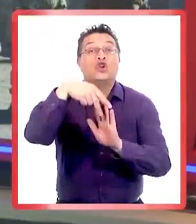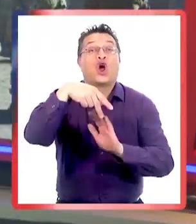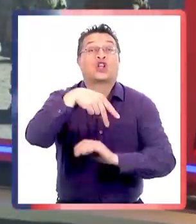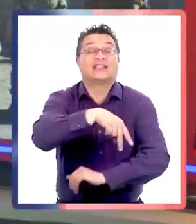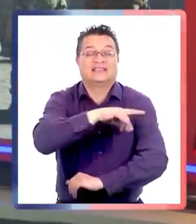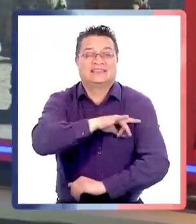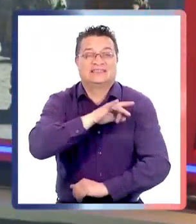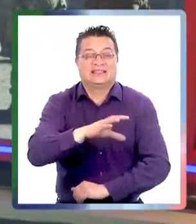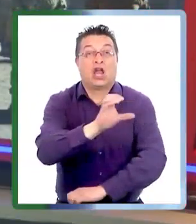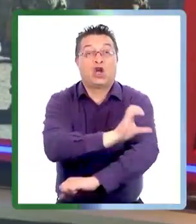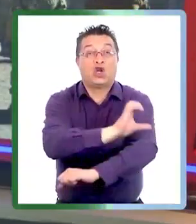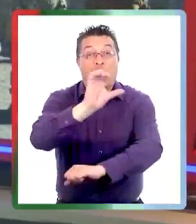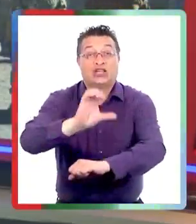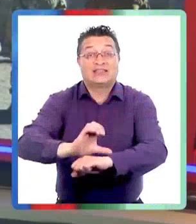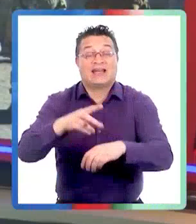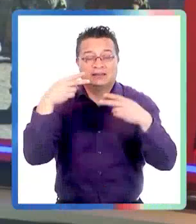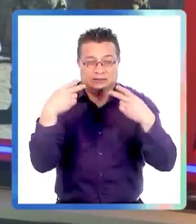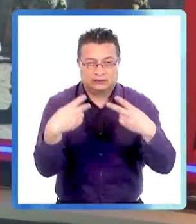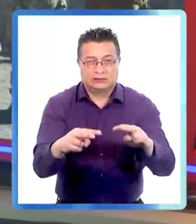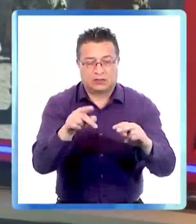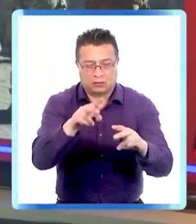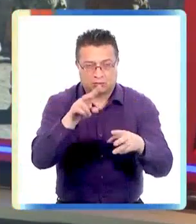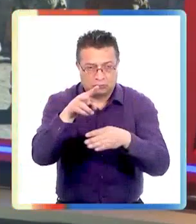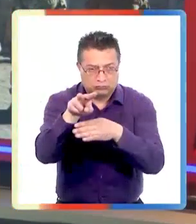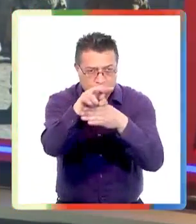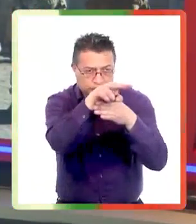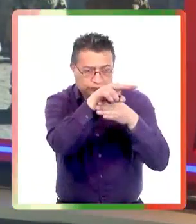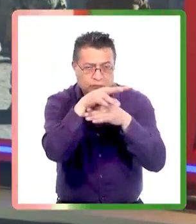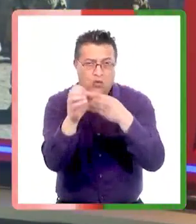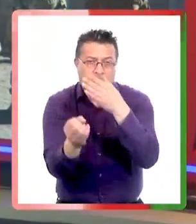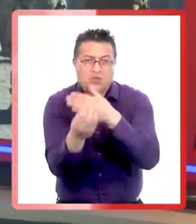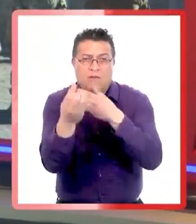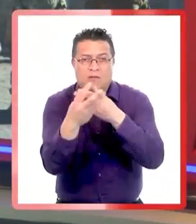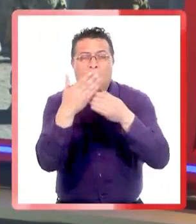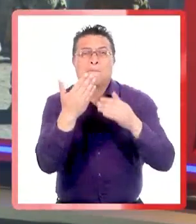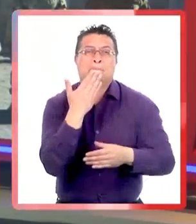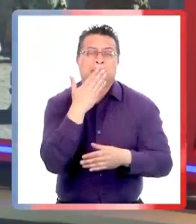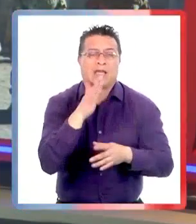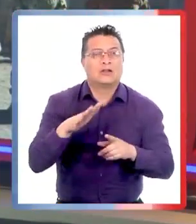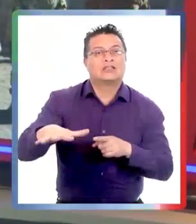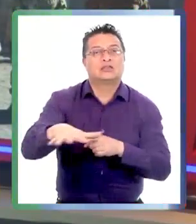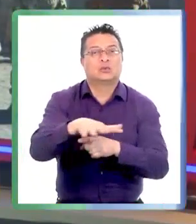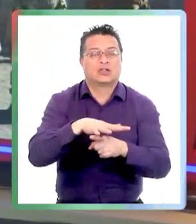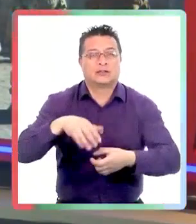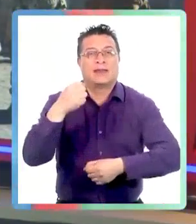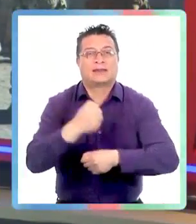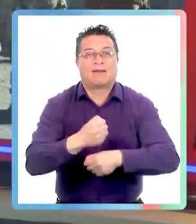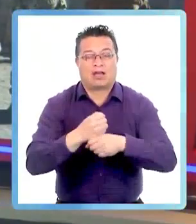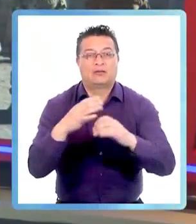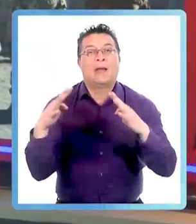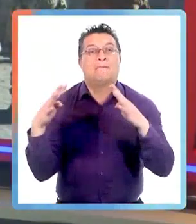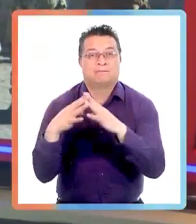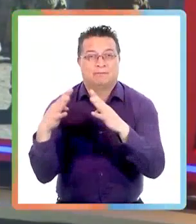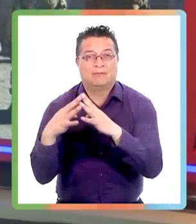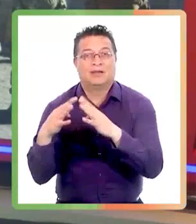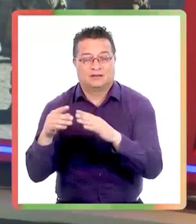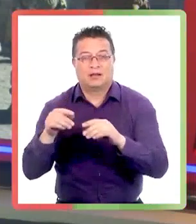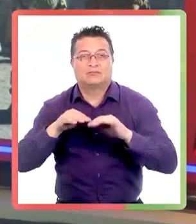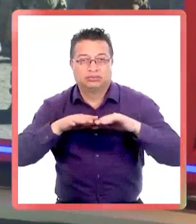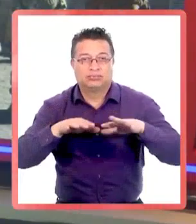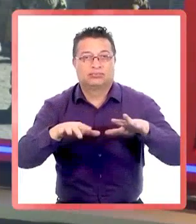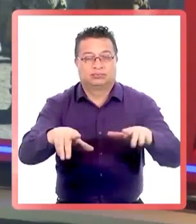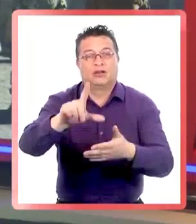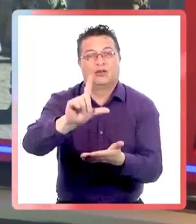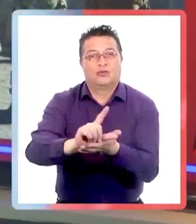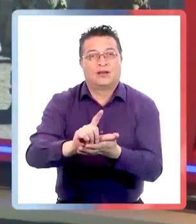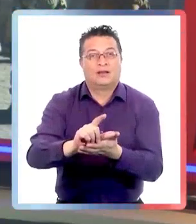Viajamos al norte del país. En la frontera de Colchane se han instalado modernos puestos de observación fronterizos para mejorar las condiciones de trabajo de los